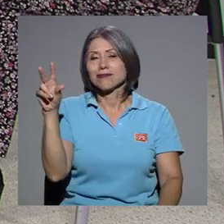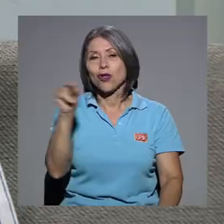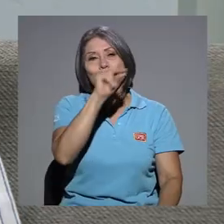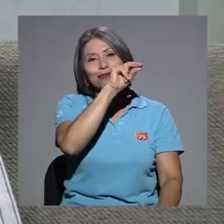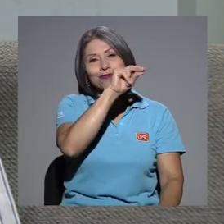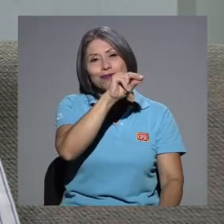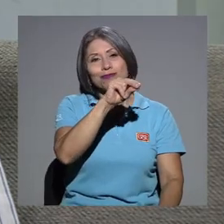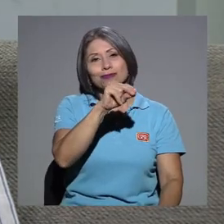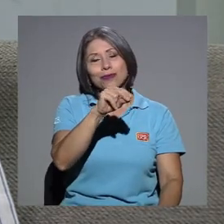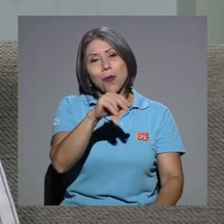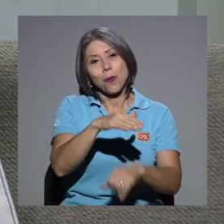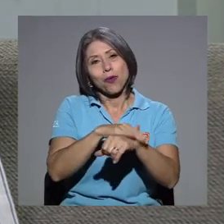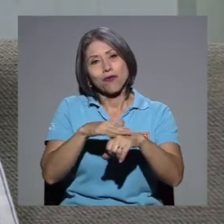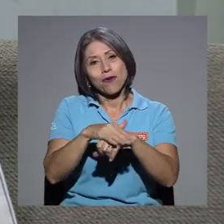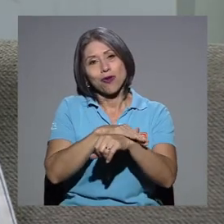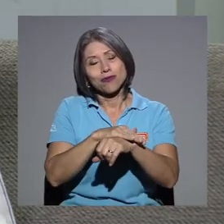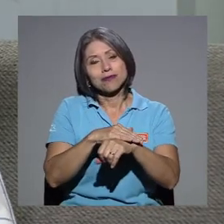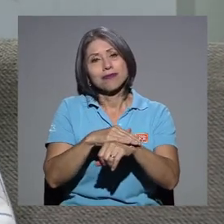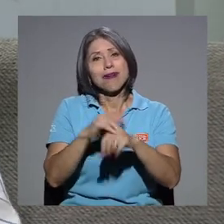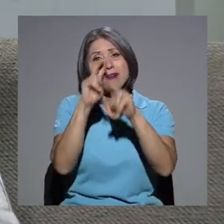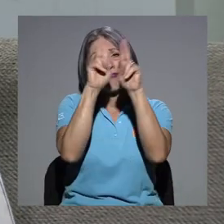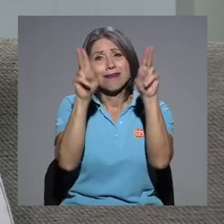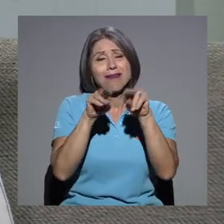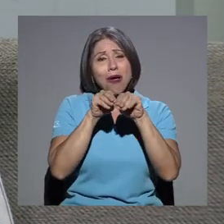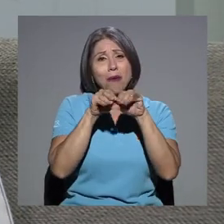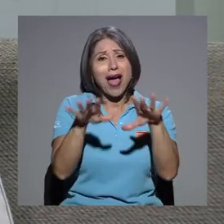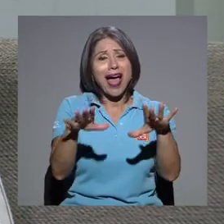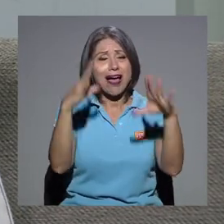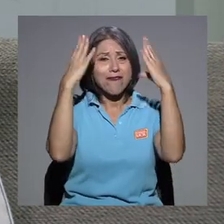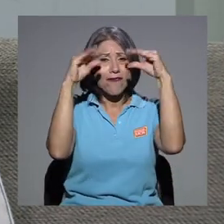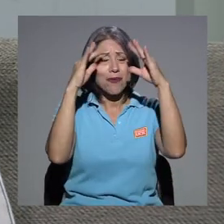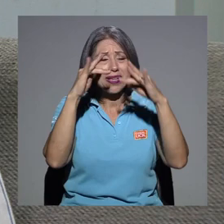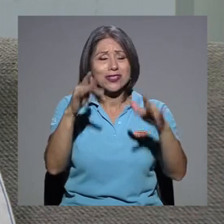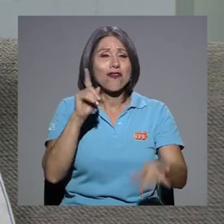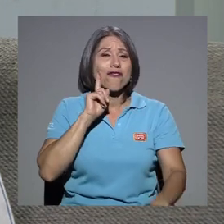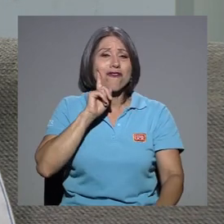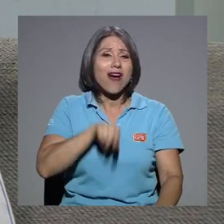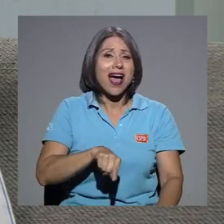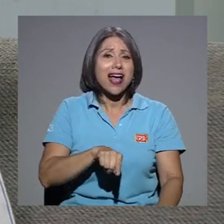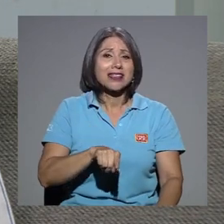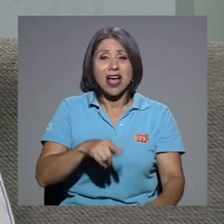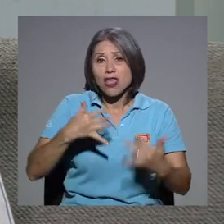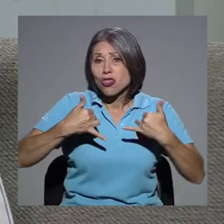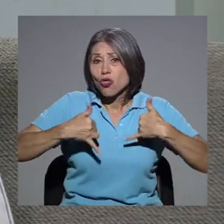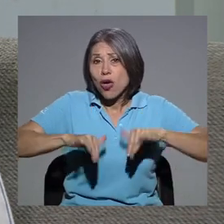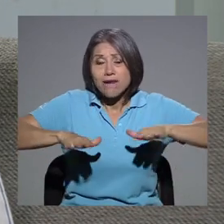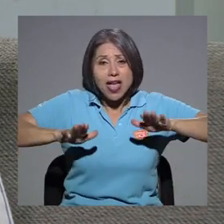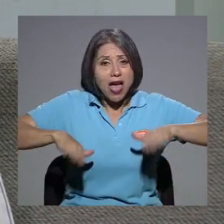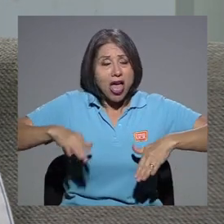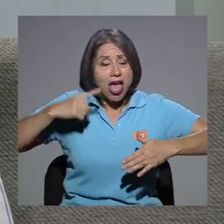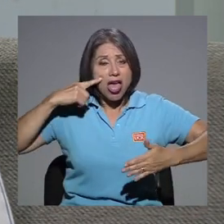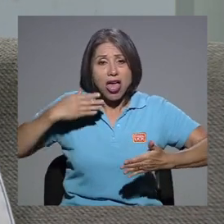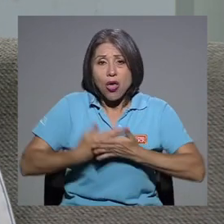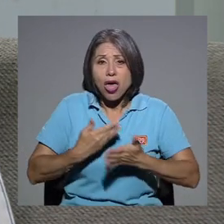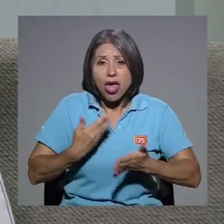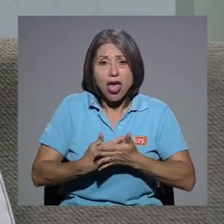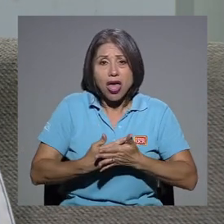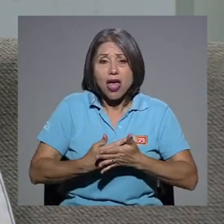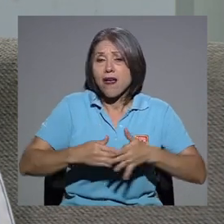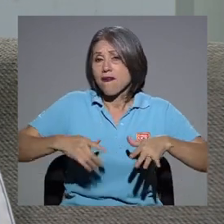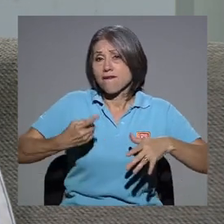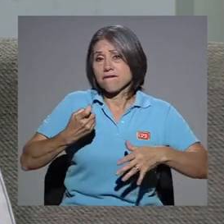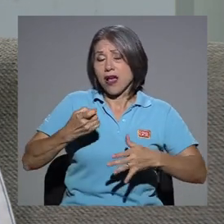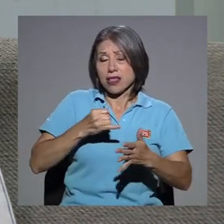falsa y hay mucha información que ha salido sin ser corroborada y sin ser realmente estudiada. Sí es